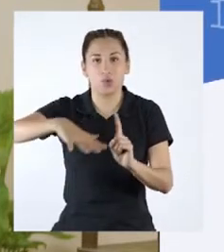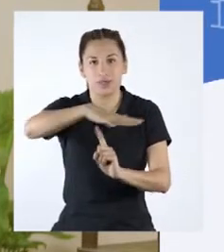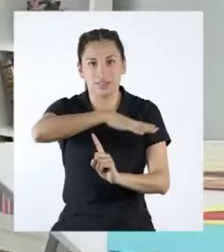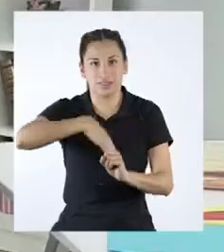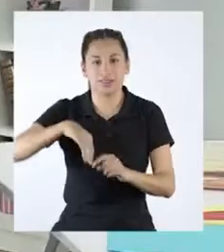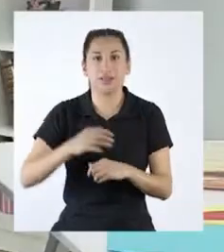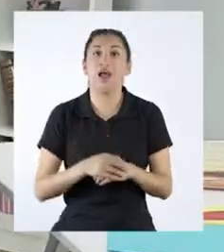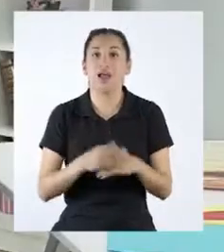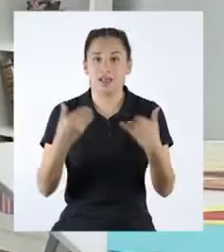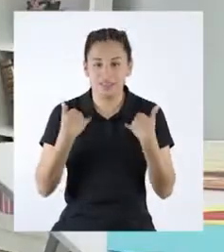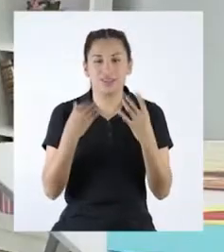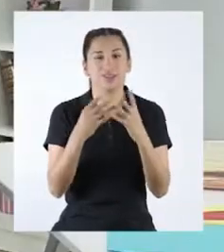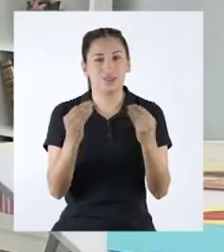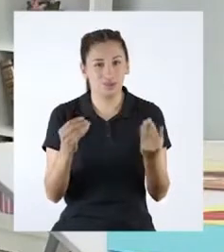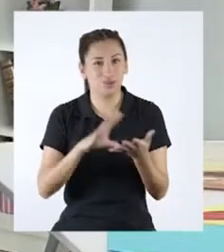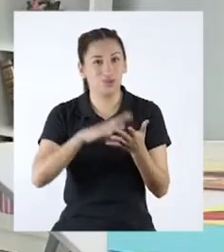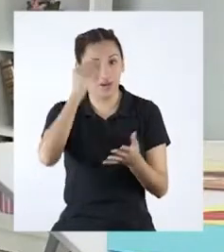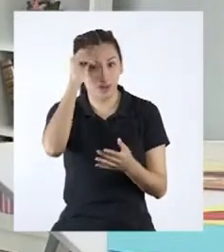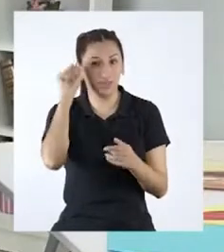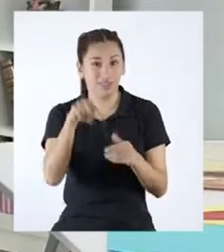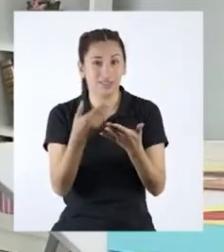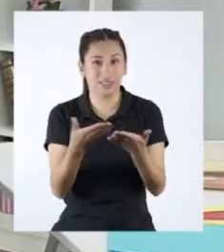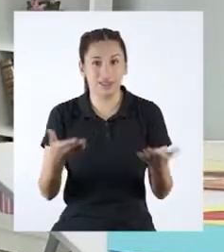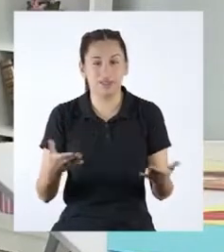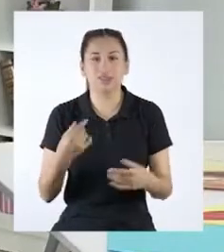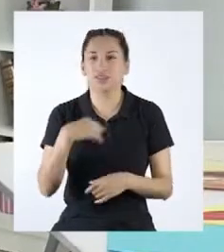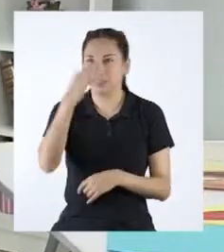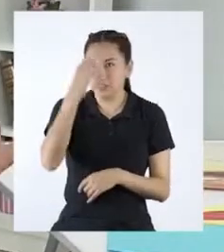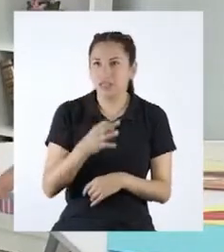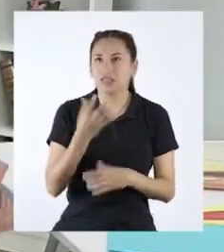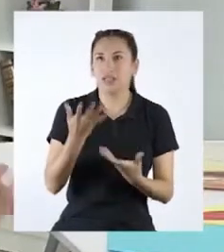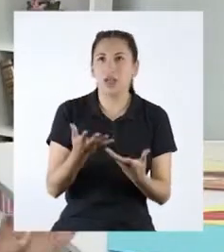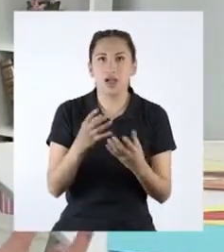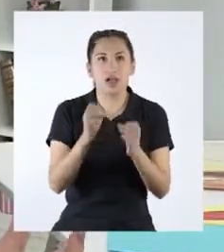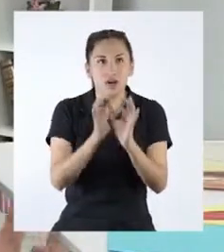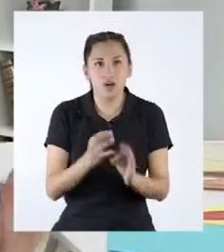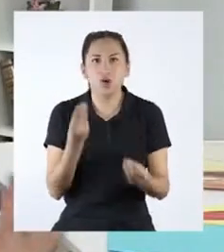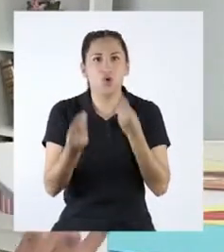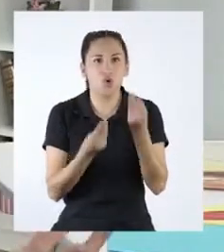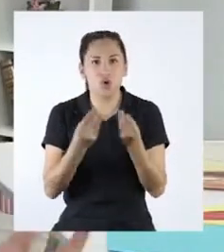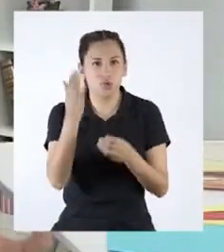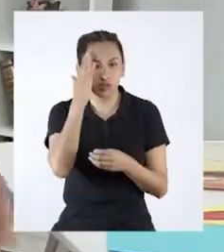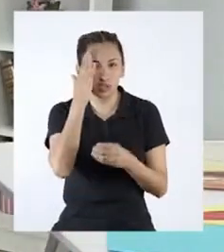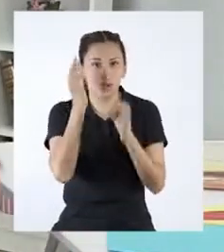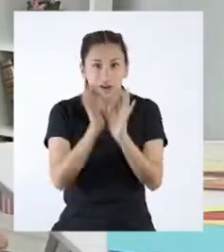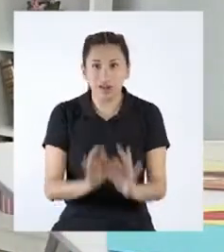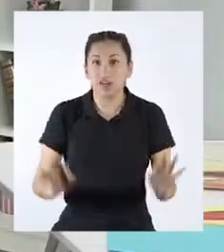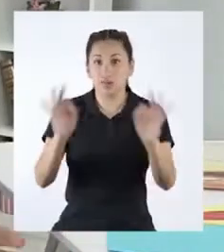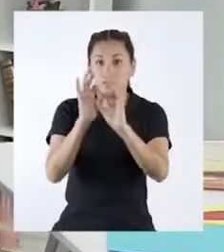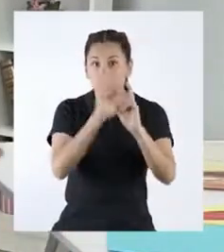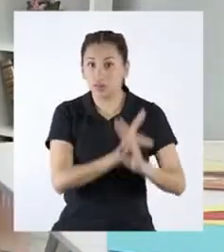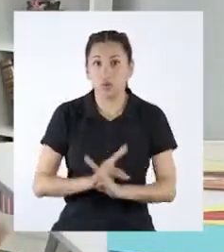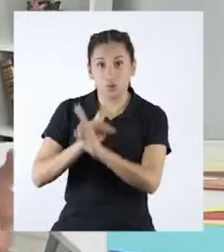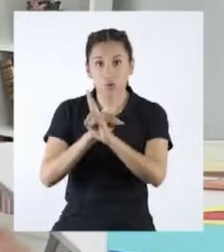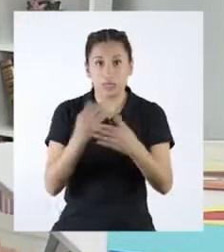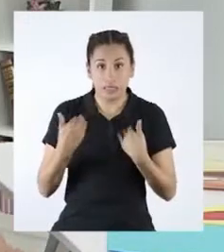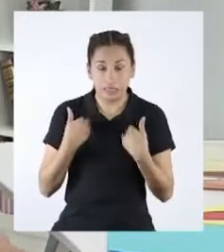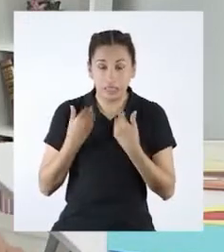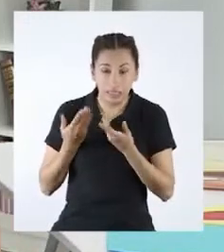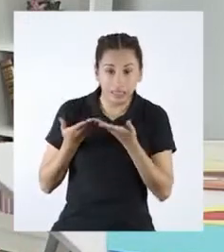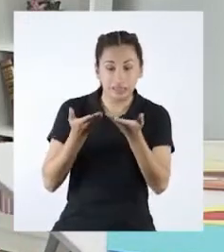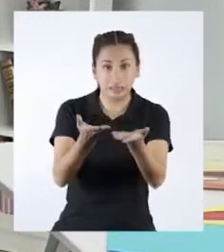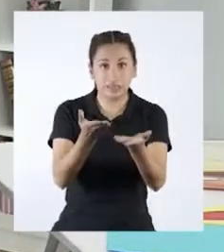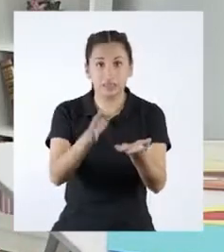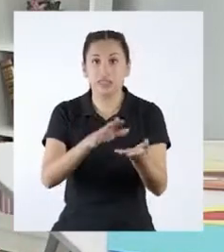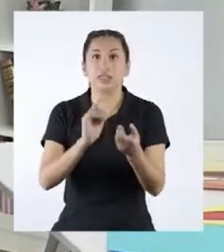naturaleza. Quisiera tengamos mucho que aprender de esa visión. Considerar la importancia de los espacios y el cuidado que debemos ejercer sobre